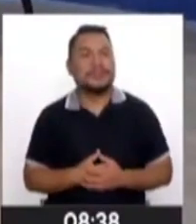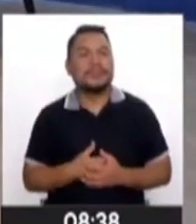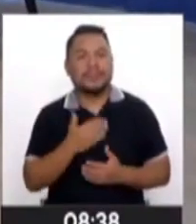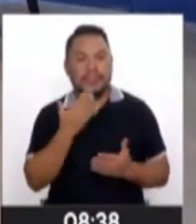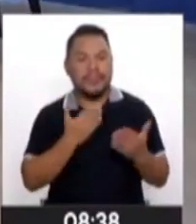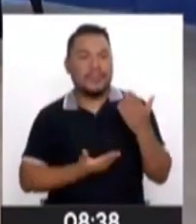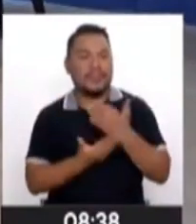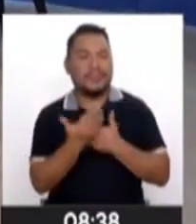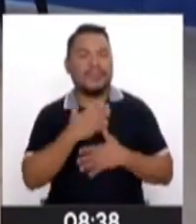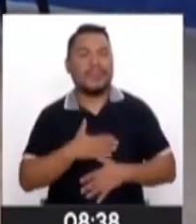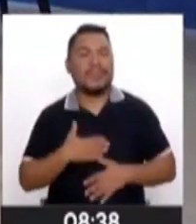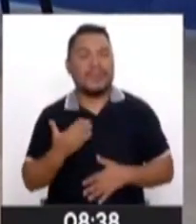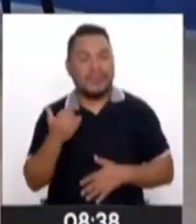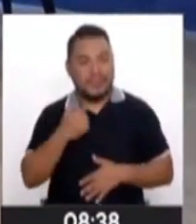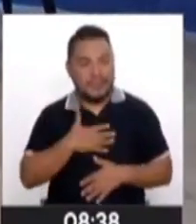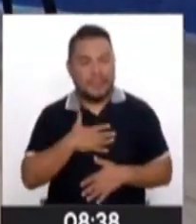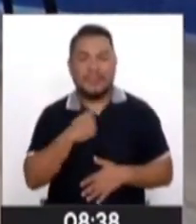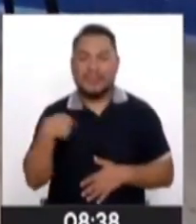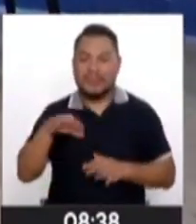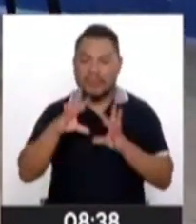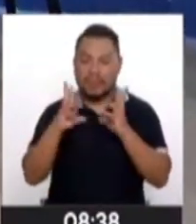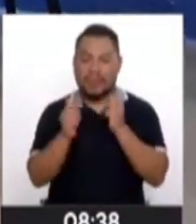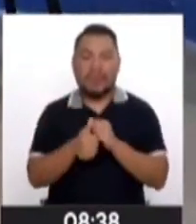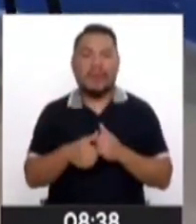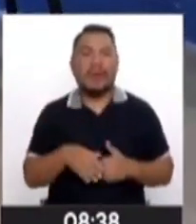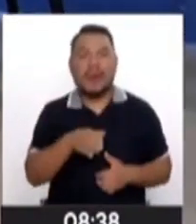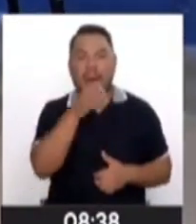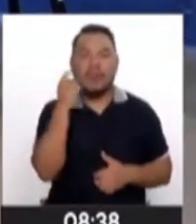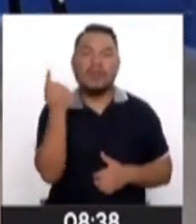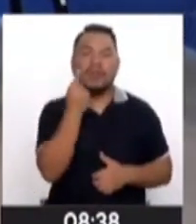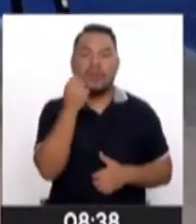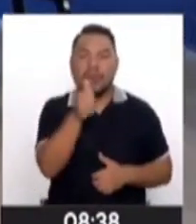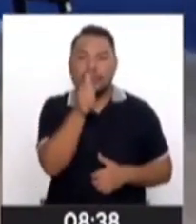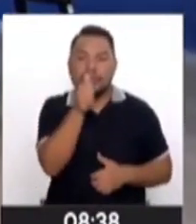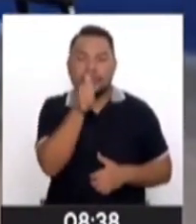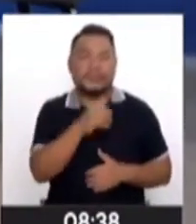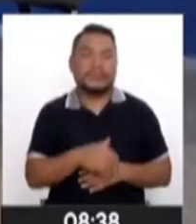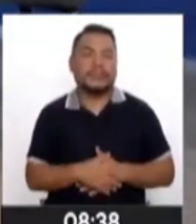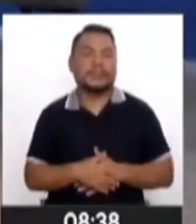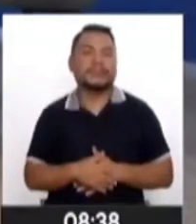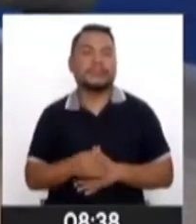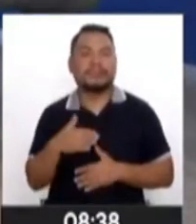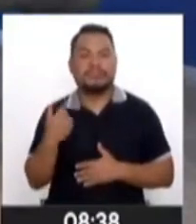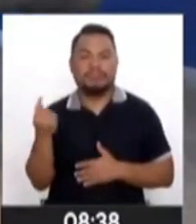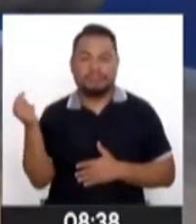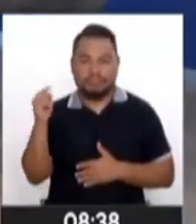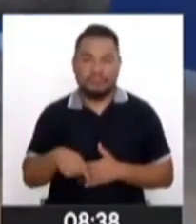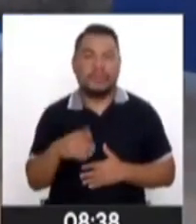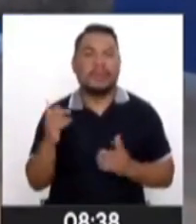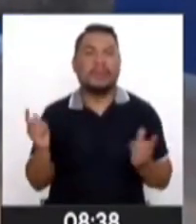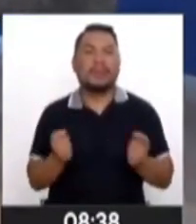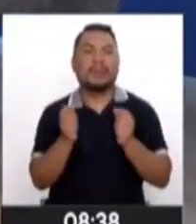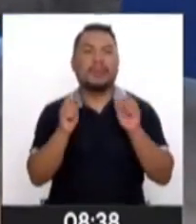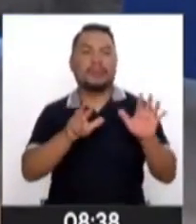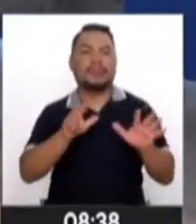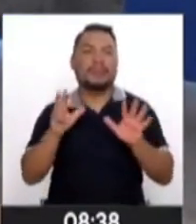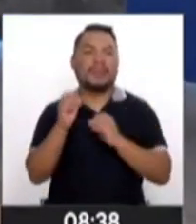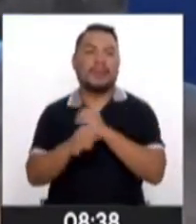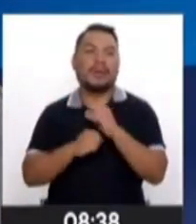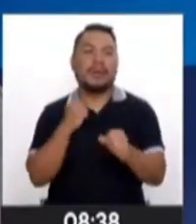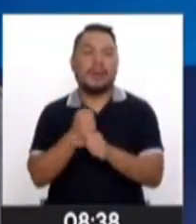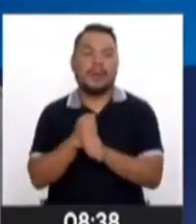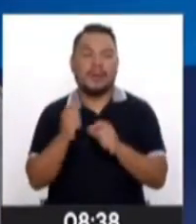es un gusto para mí y para la Asociación Alcohólicos Anónimos poder estar acá conmemorando 88 años de